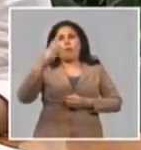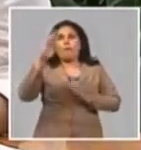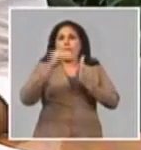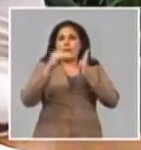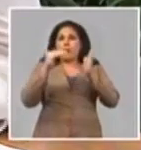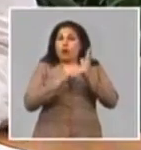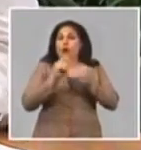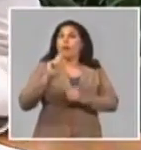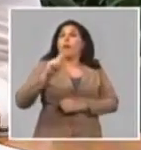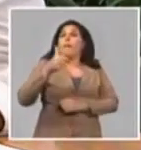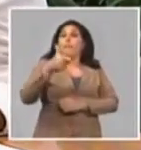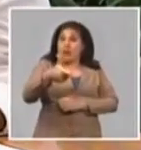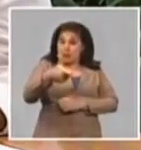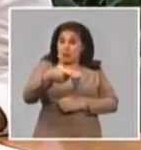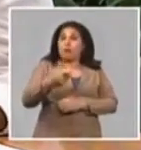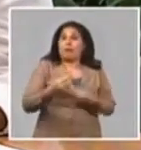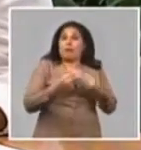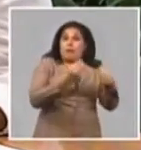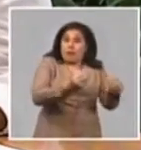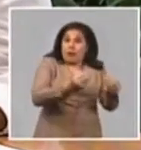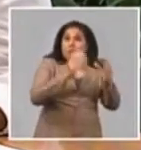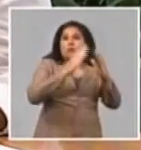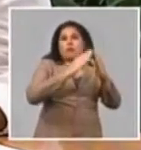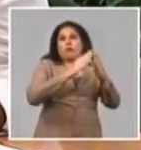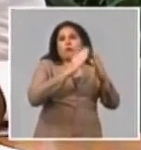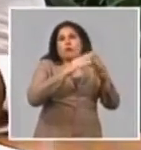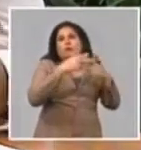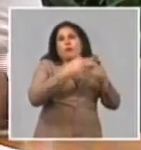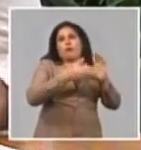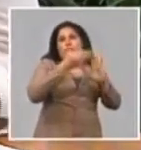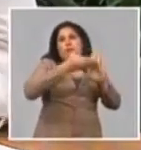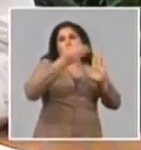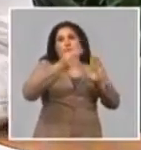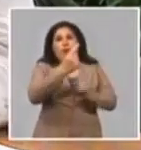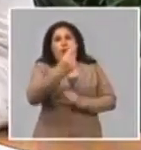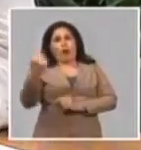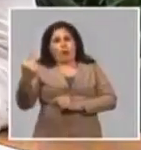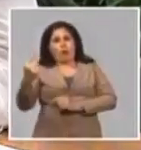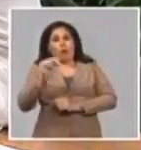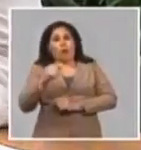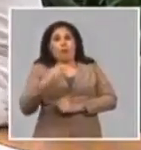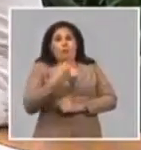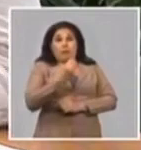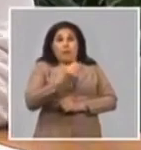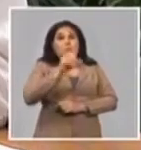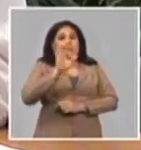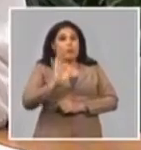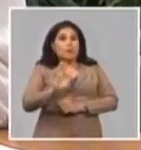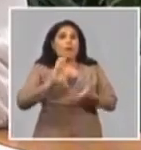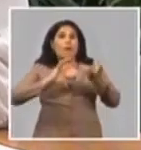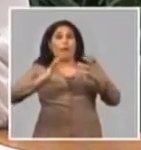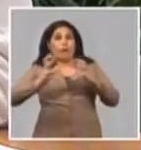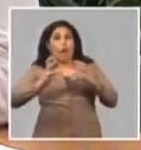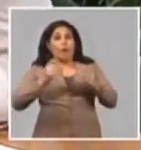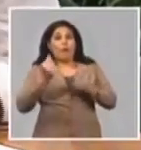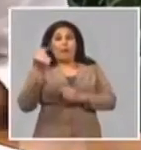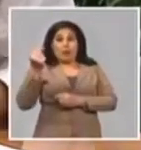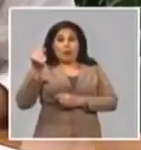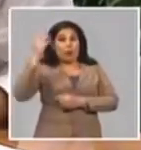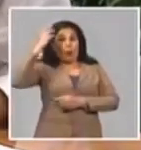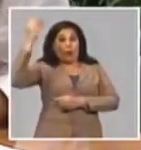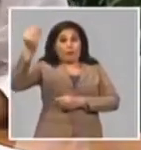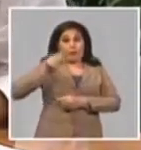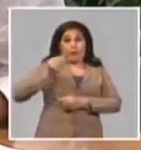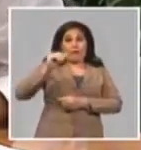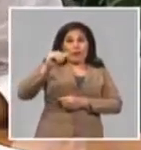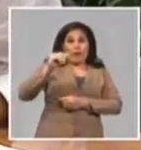pesos, casi 43 millones. Se asignaron y por esta vía de financiamiento, más